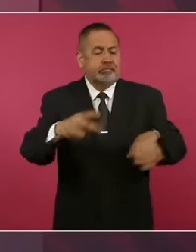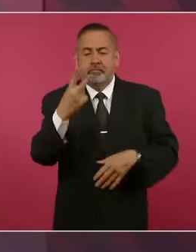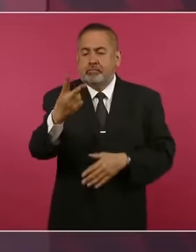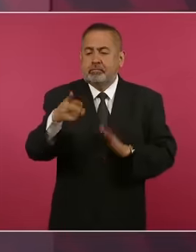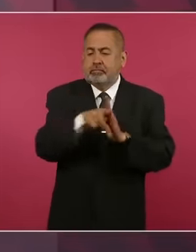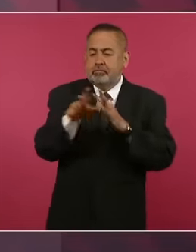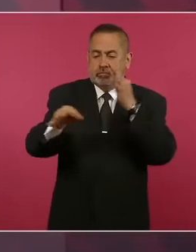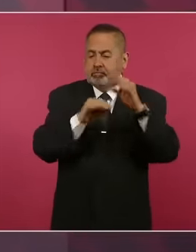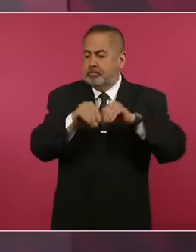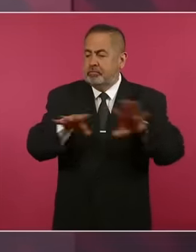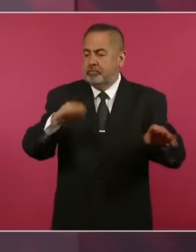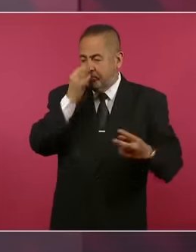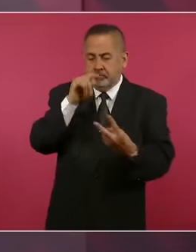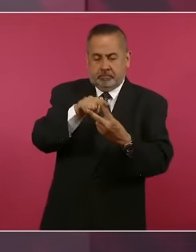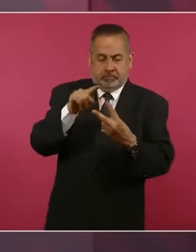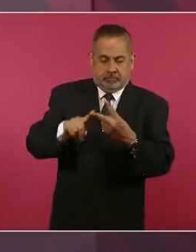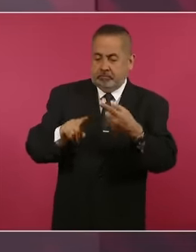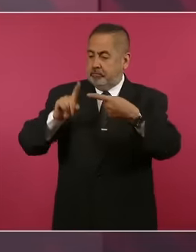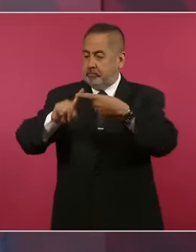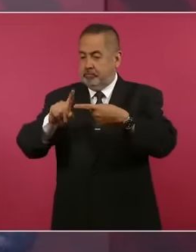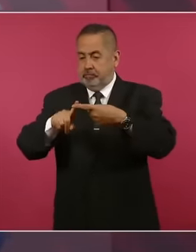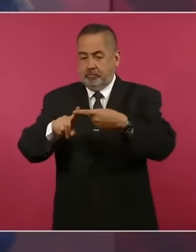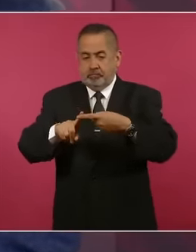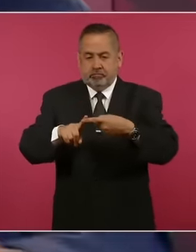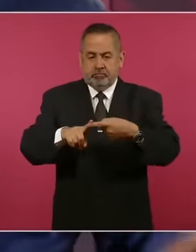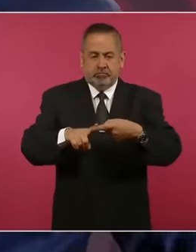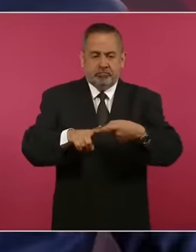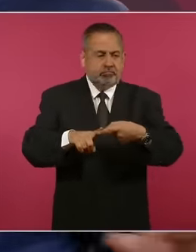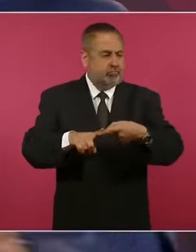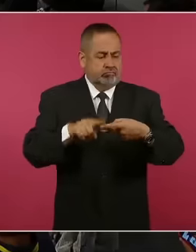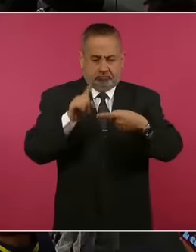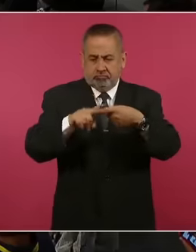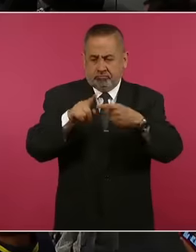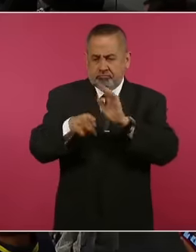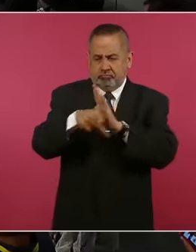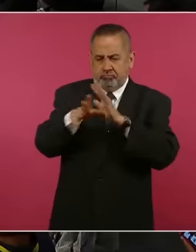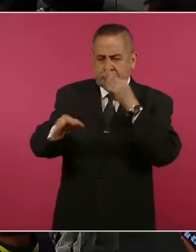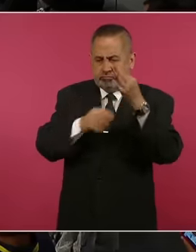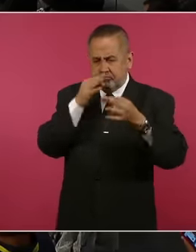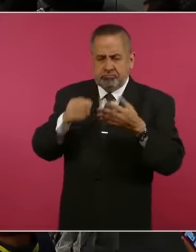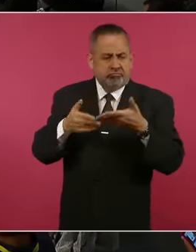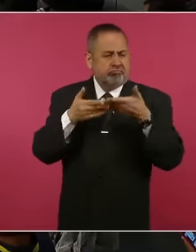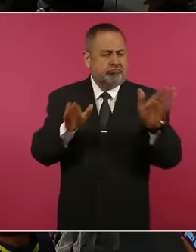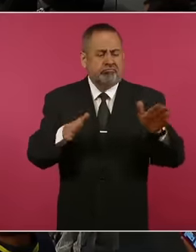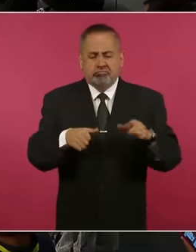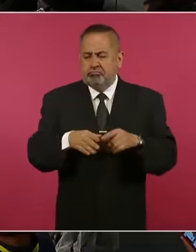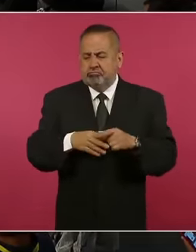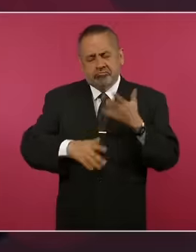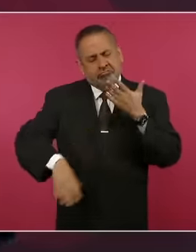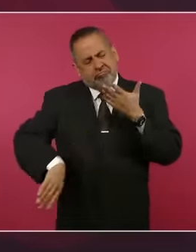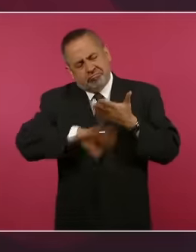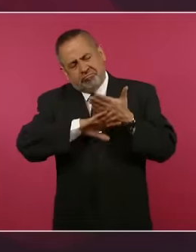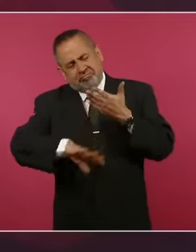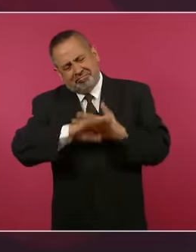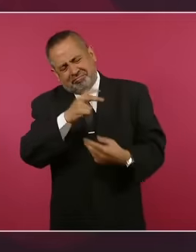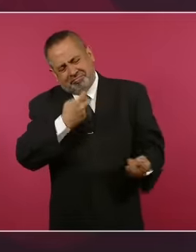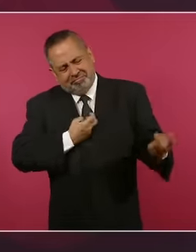abiertamente, contrario a nosotros,